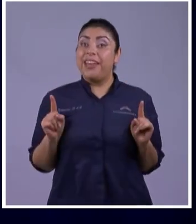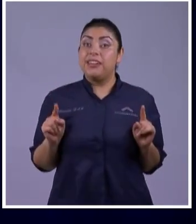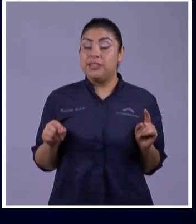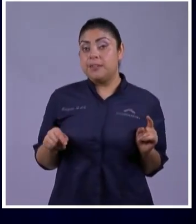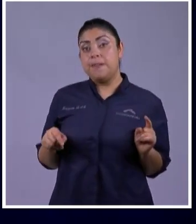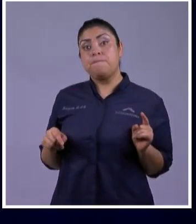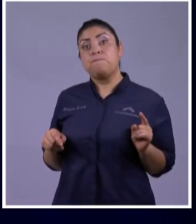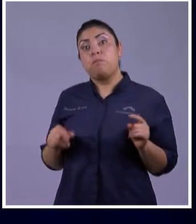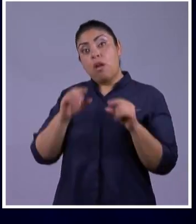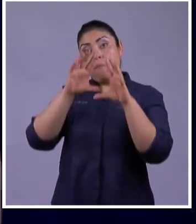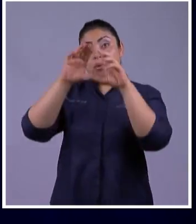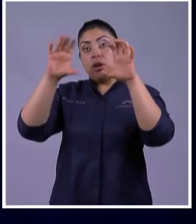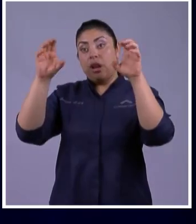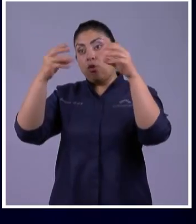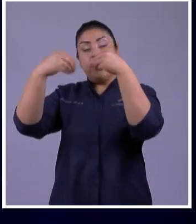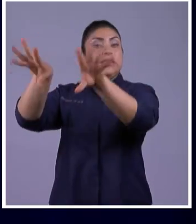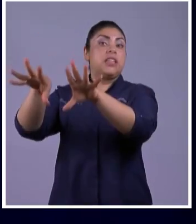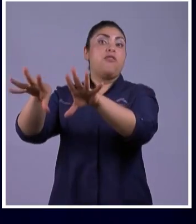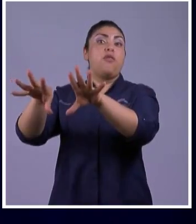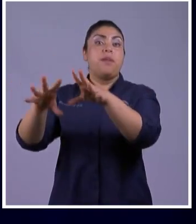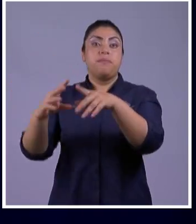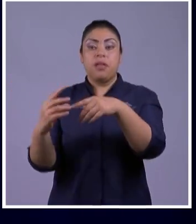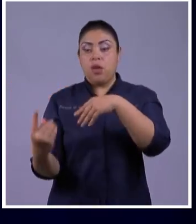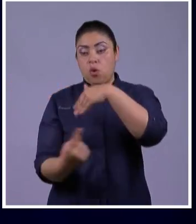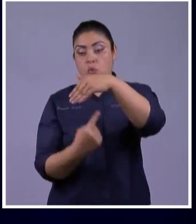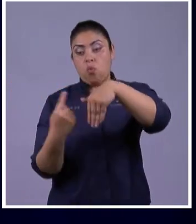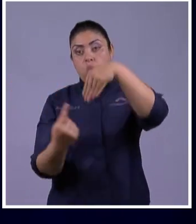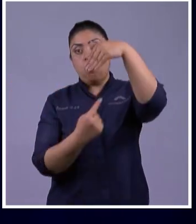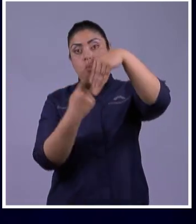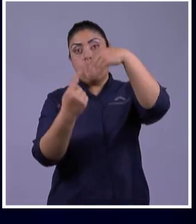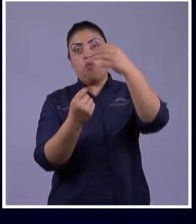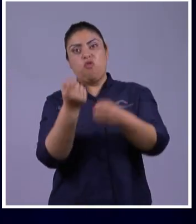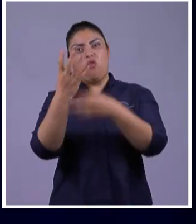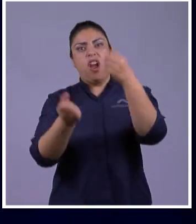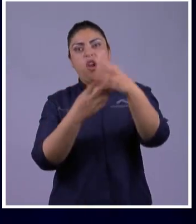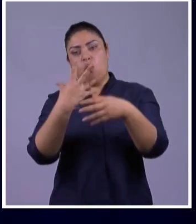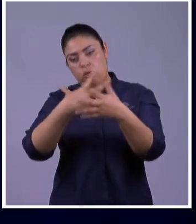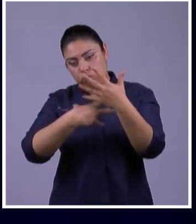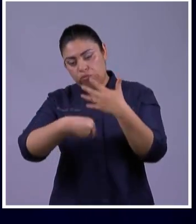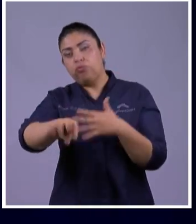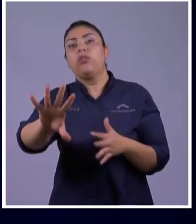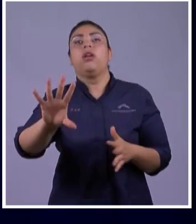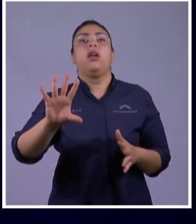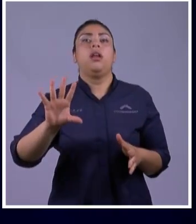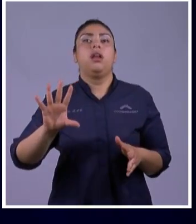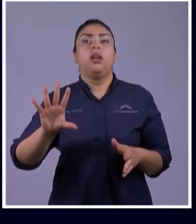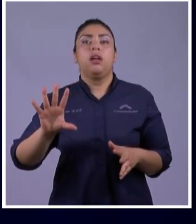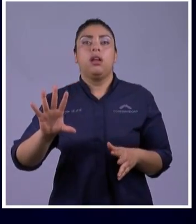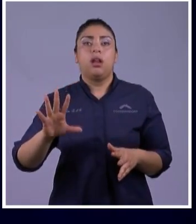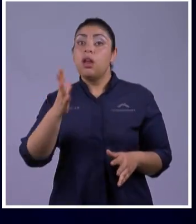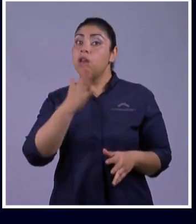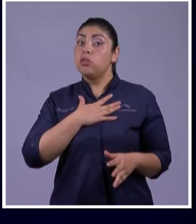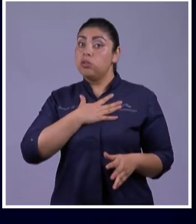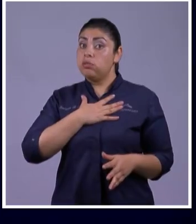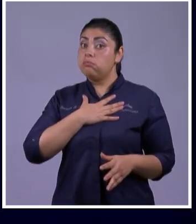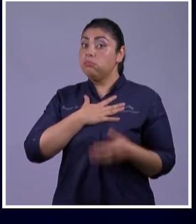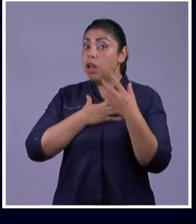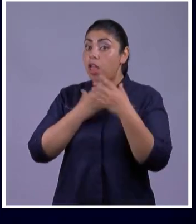Desaparece La Nube Desaparece La Columna Y Dios Le Dice A Josué Donde Tú Vayas Yo Iré